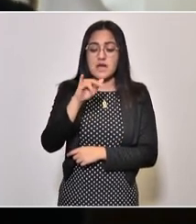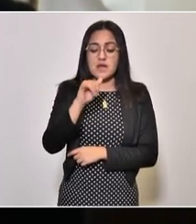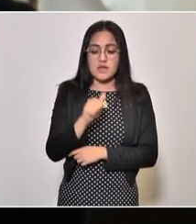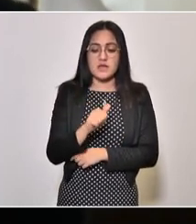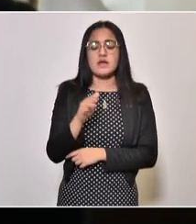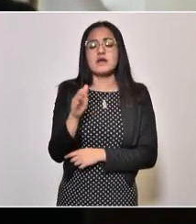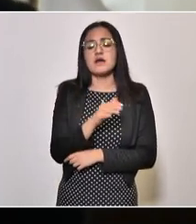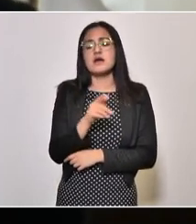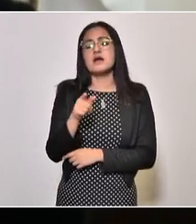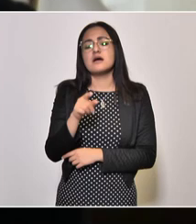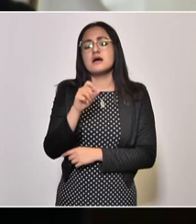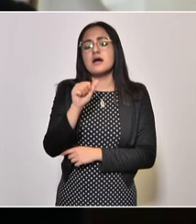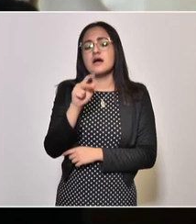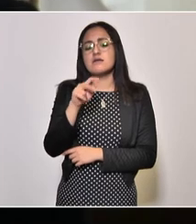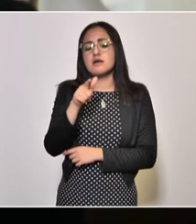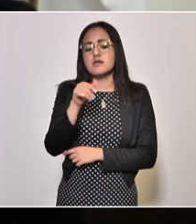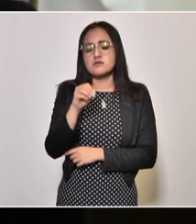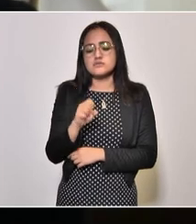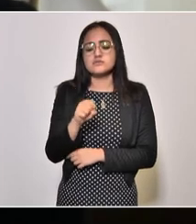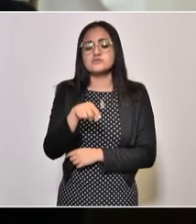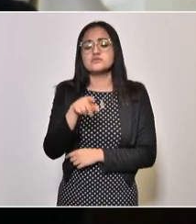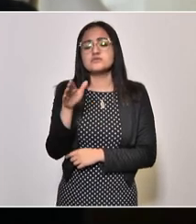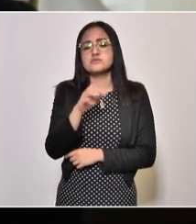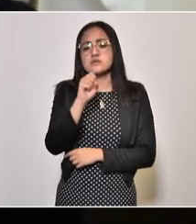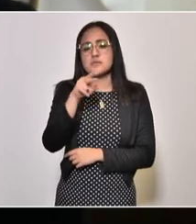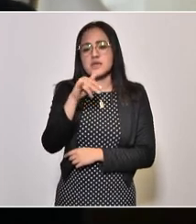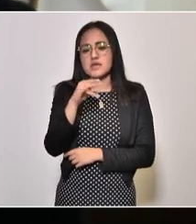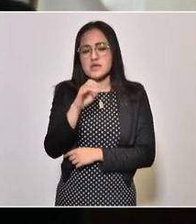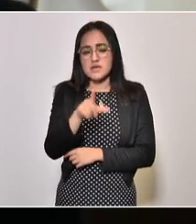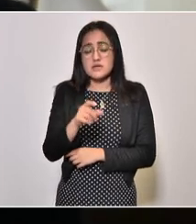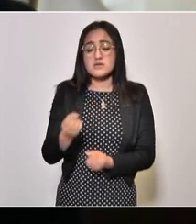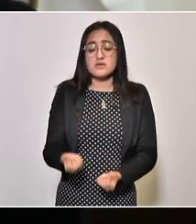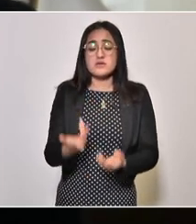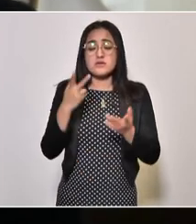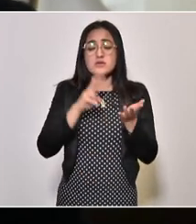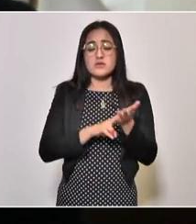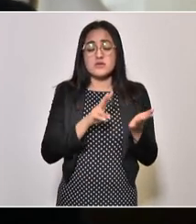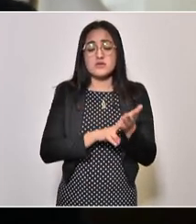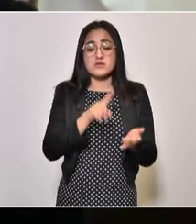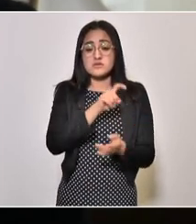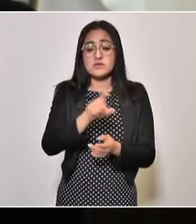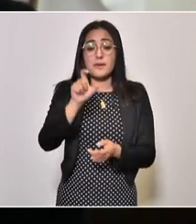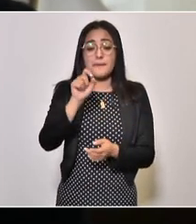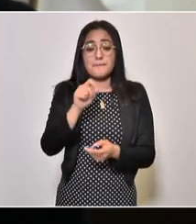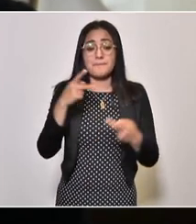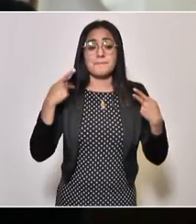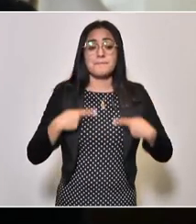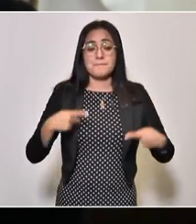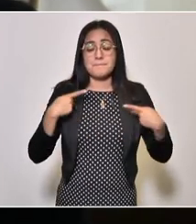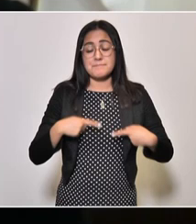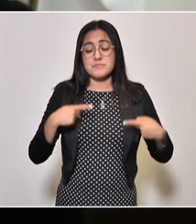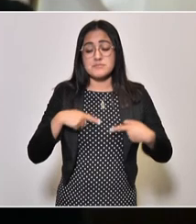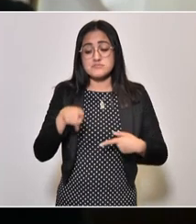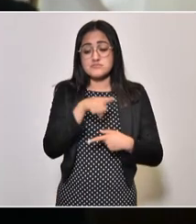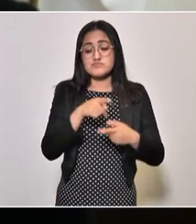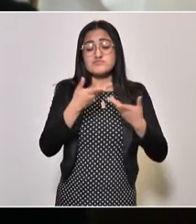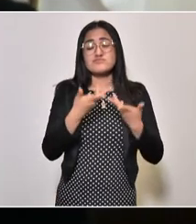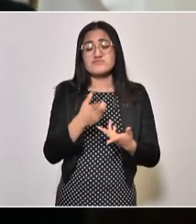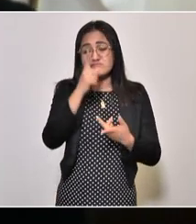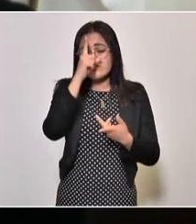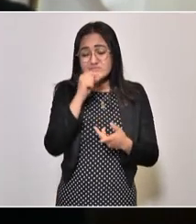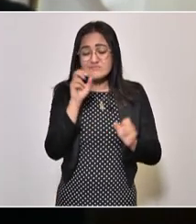Ábalos y San Miguel, Suapa, se contabilizaron 120 productores con afectaciones a sus